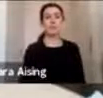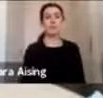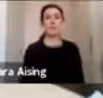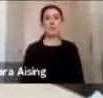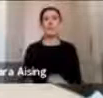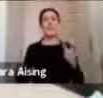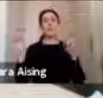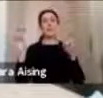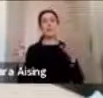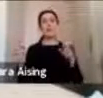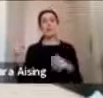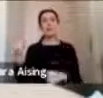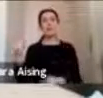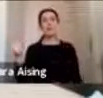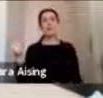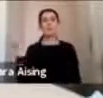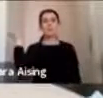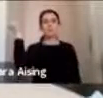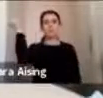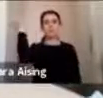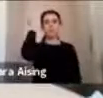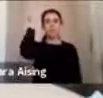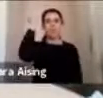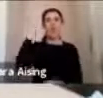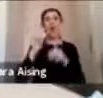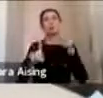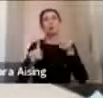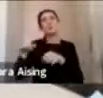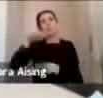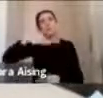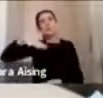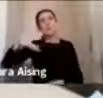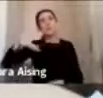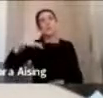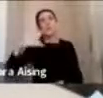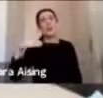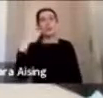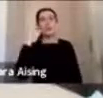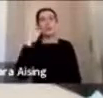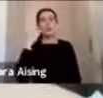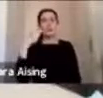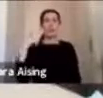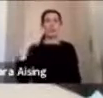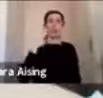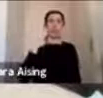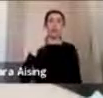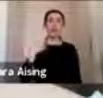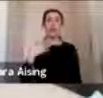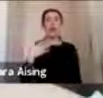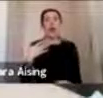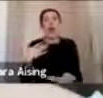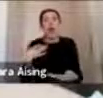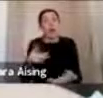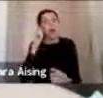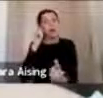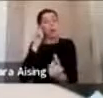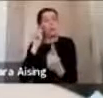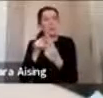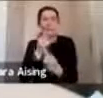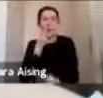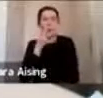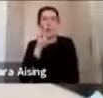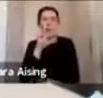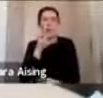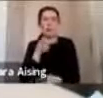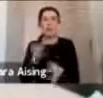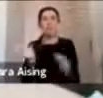con algunas situaciones que afectan a los niños. Y bueno, la idea de ahora es poder contar algunos